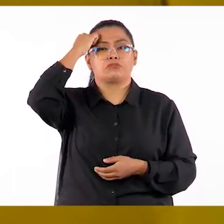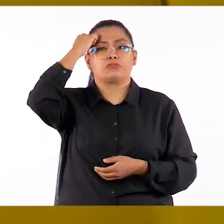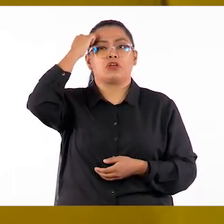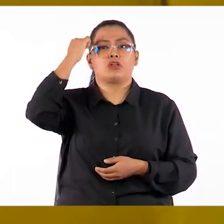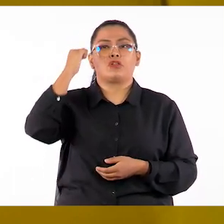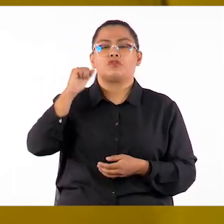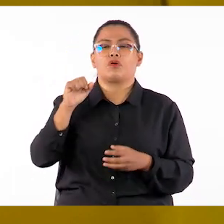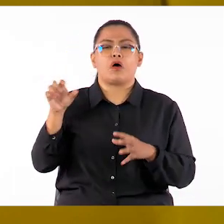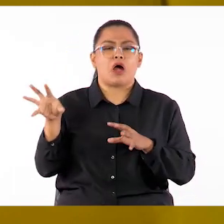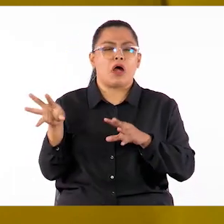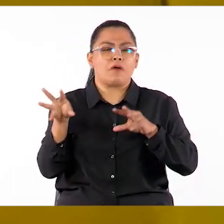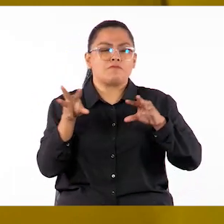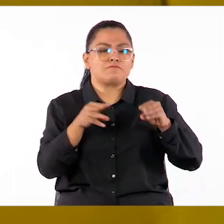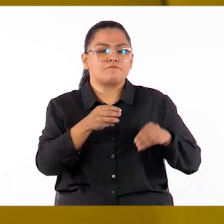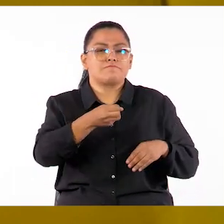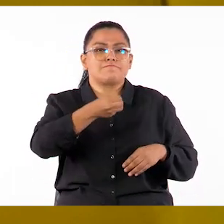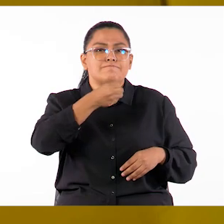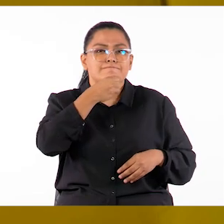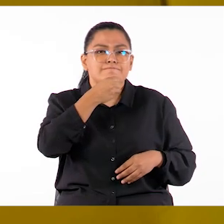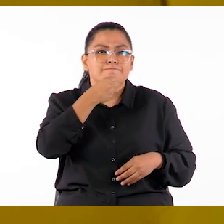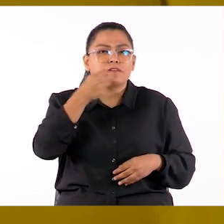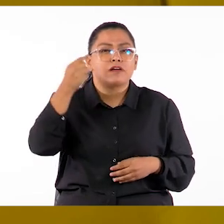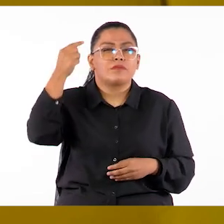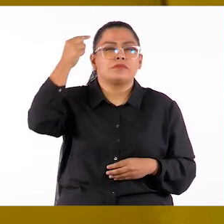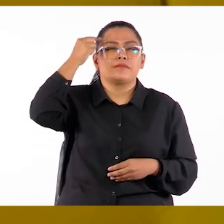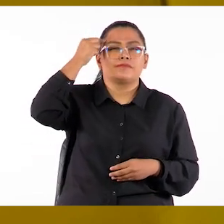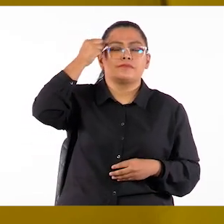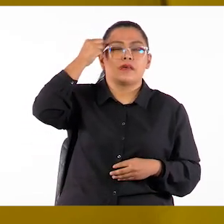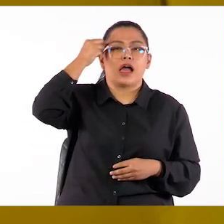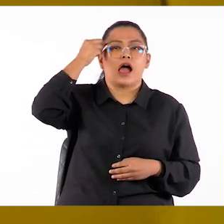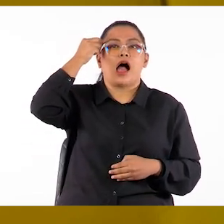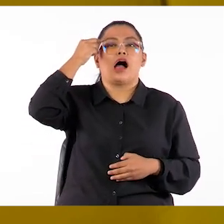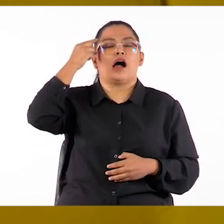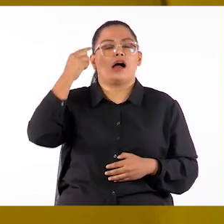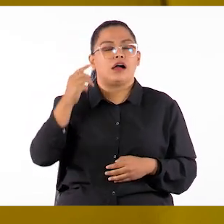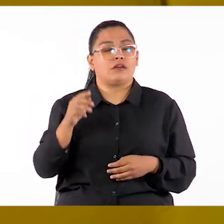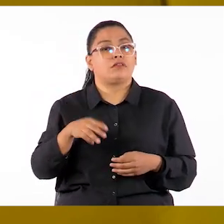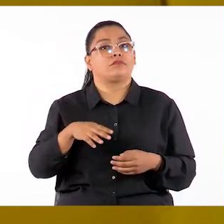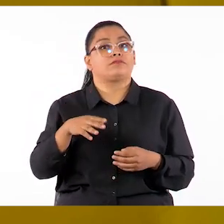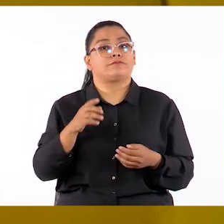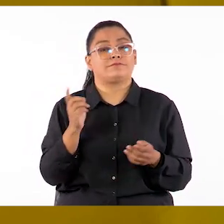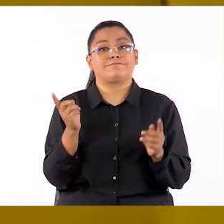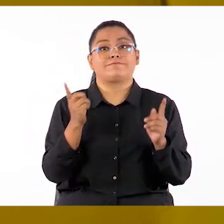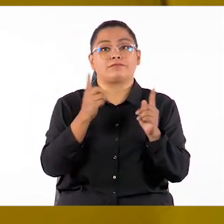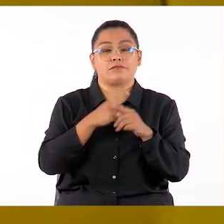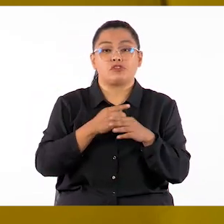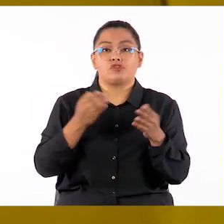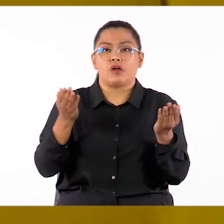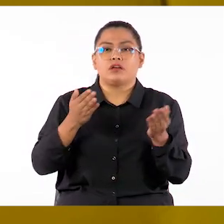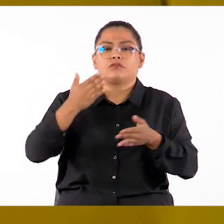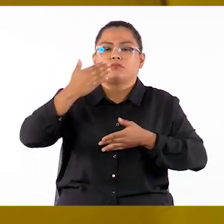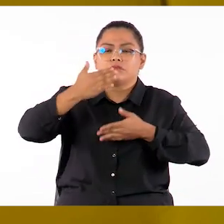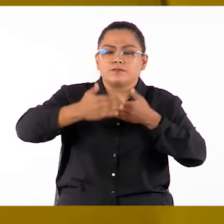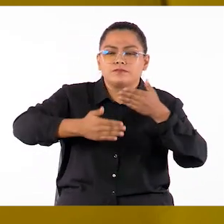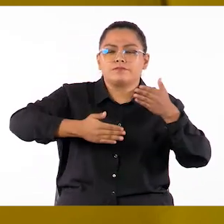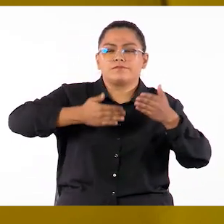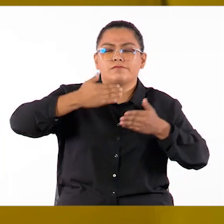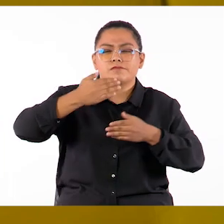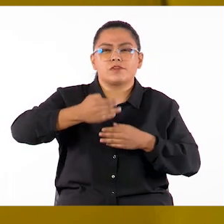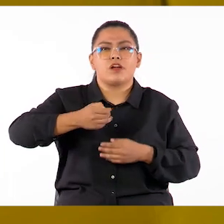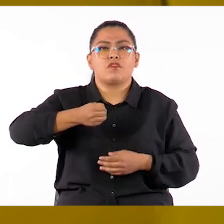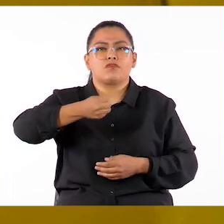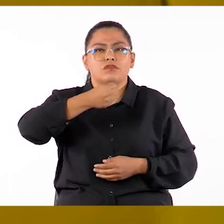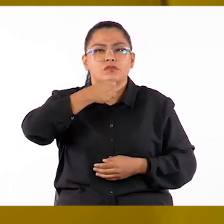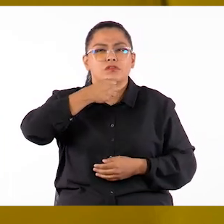información en su cabeza, sino que lo que está haciendo es un proceso activo de tratar de darle sentido a la información,